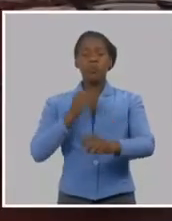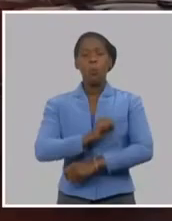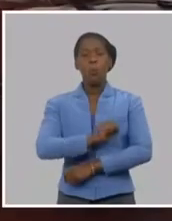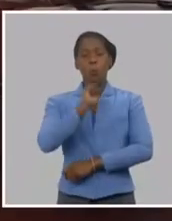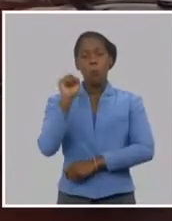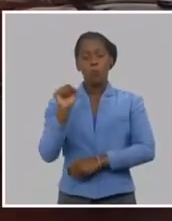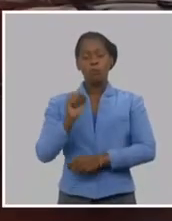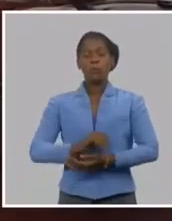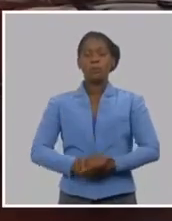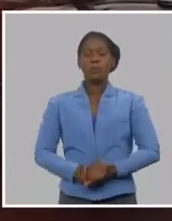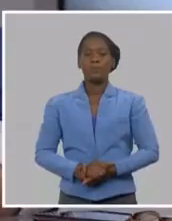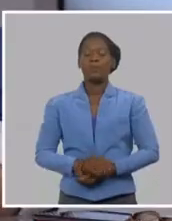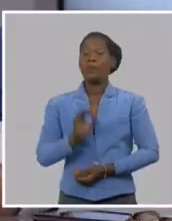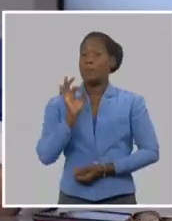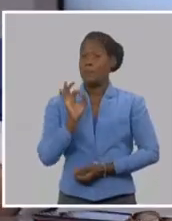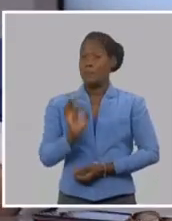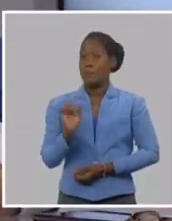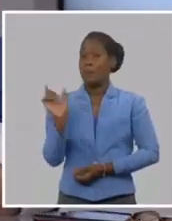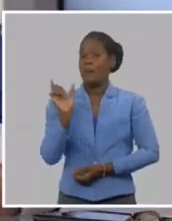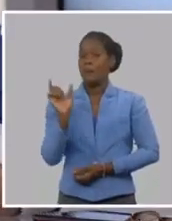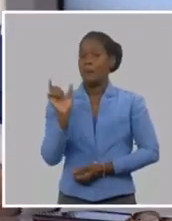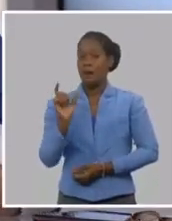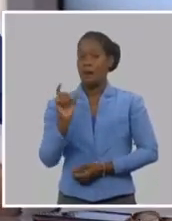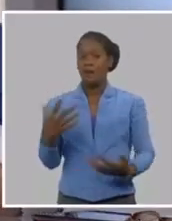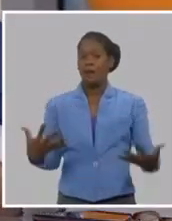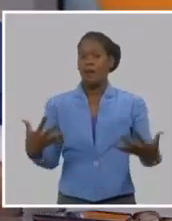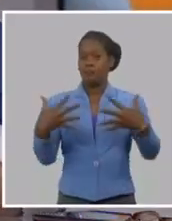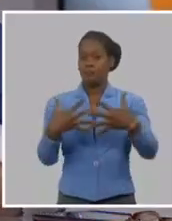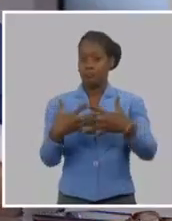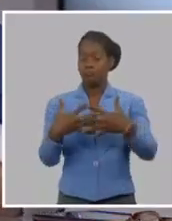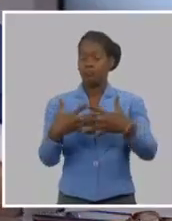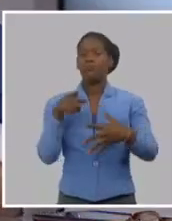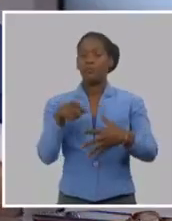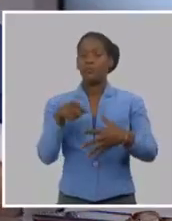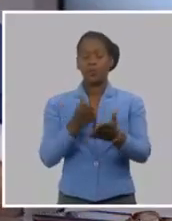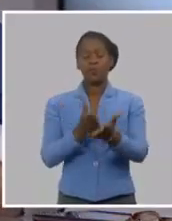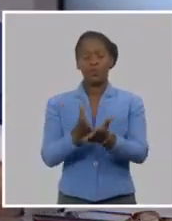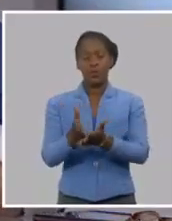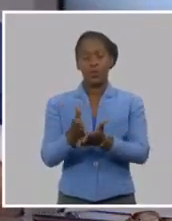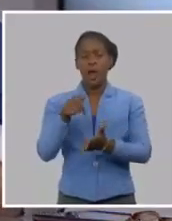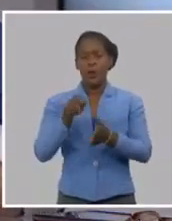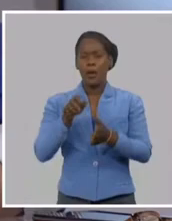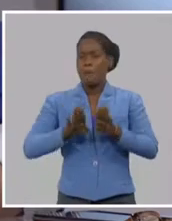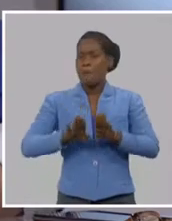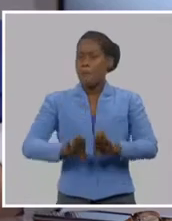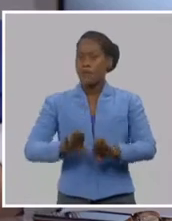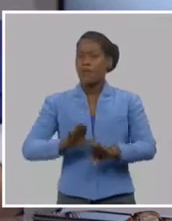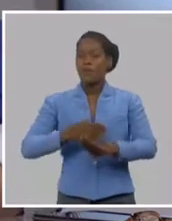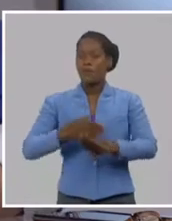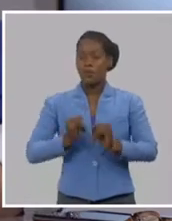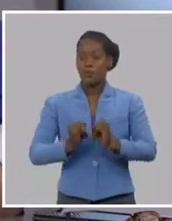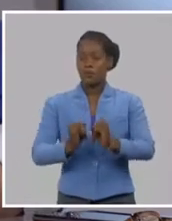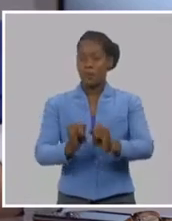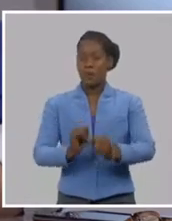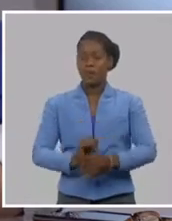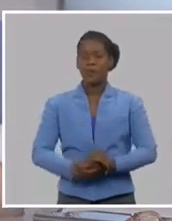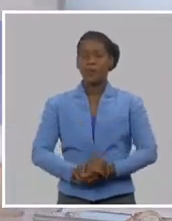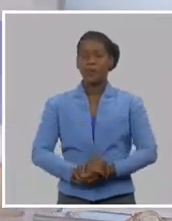Sobre el concepto de unidad, seguiremos hablando, esta emisión de Cuba Debate, en la mesa redonda, pero ahora vamos a una pausa, quédese con nosotros.